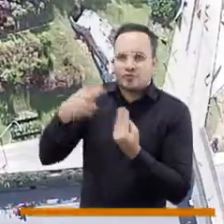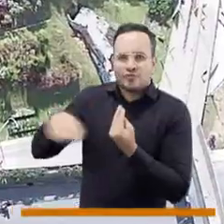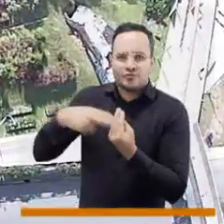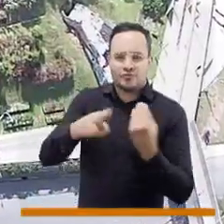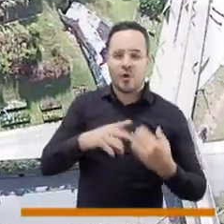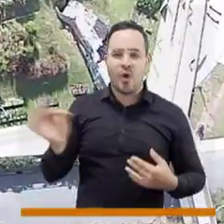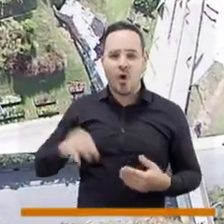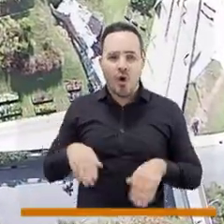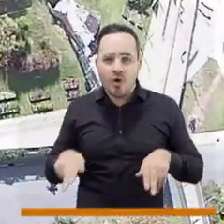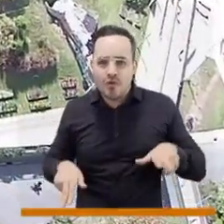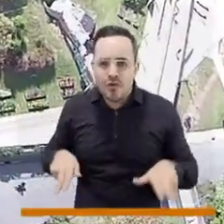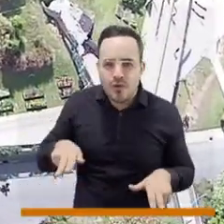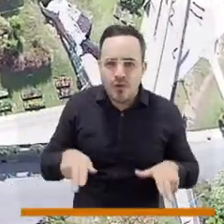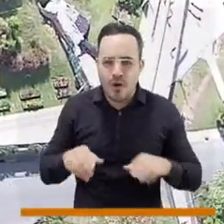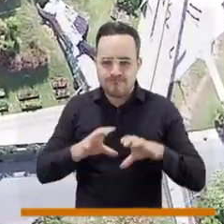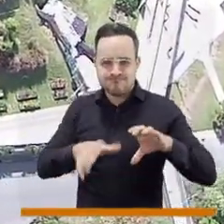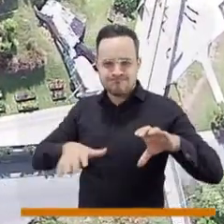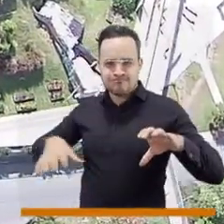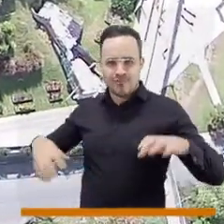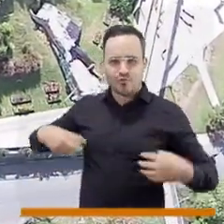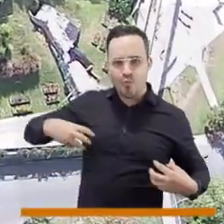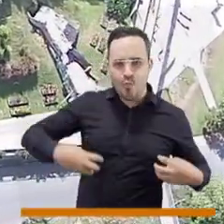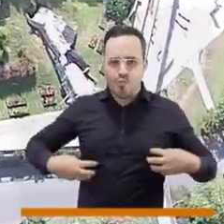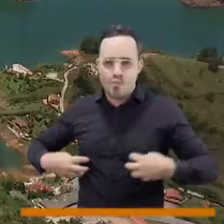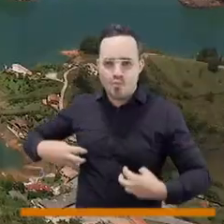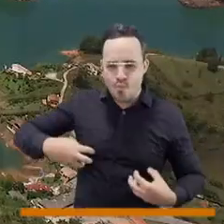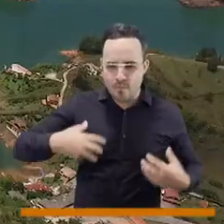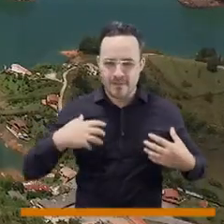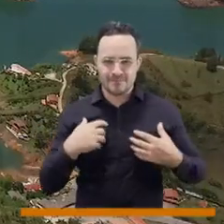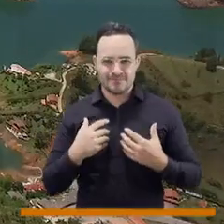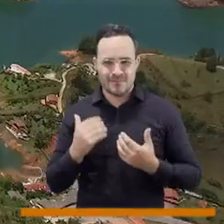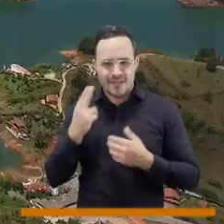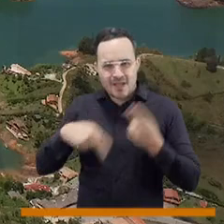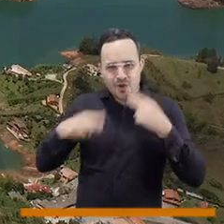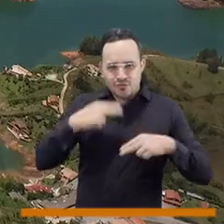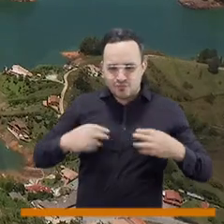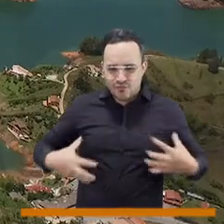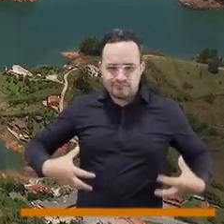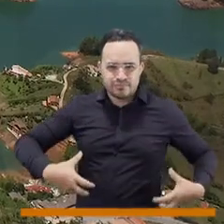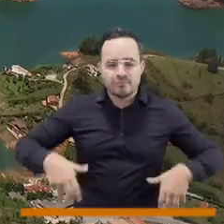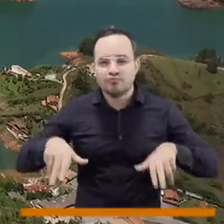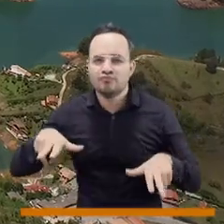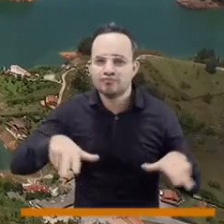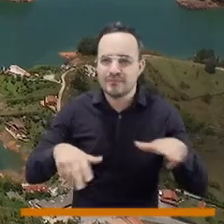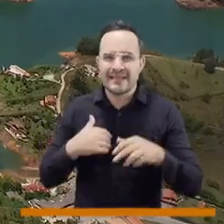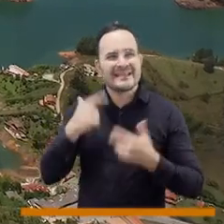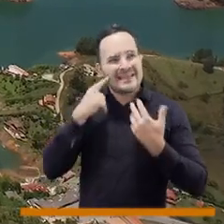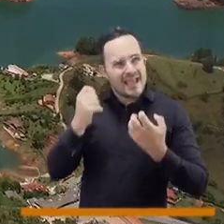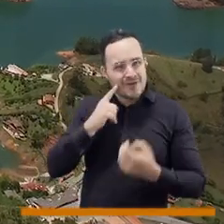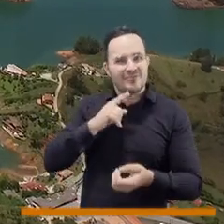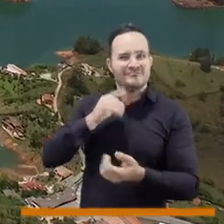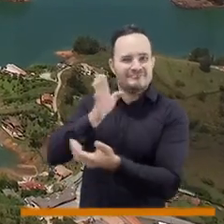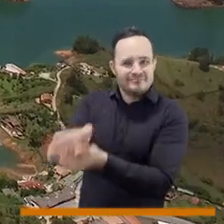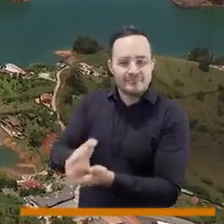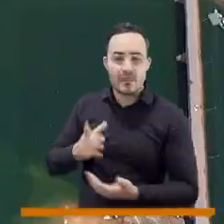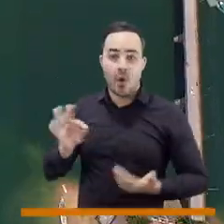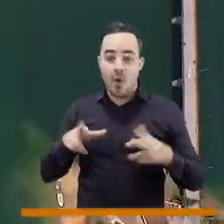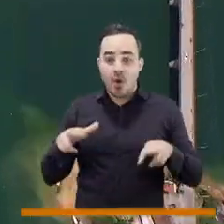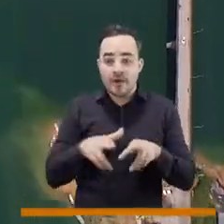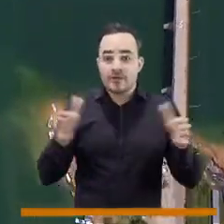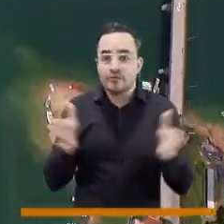de aves, yo quiero ir a Medellín a ver las distintas especies de zarigüeyas, yo quiero ir a Medellín a ver si es posible tener